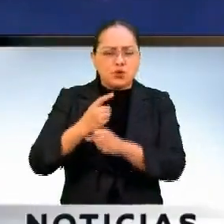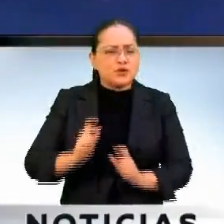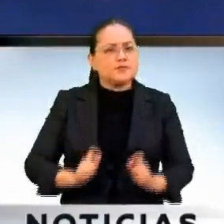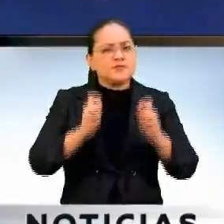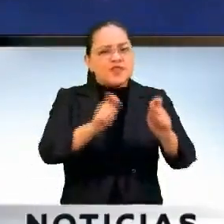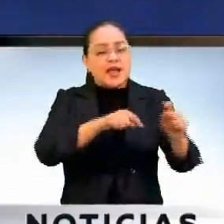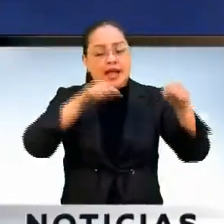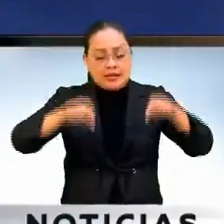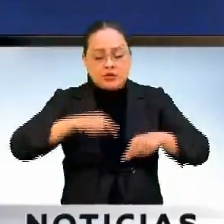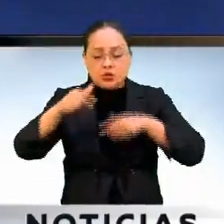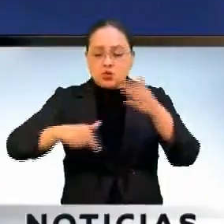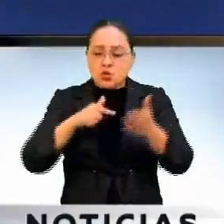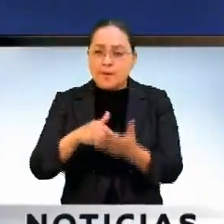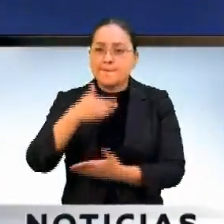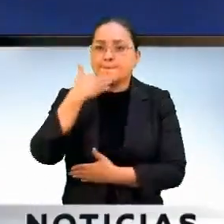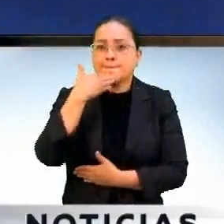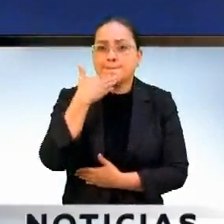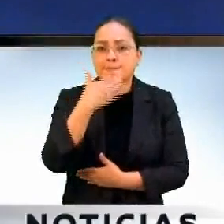lugar.